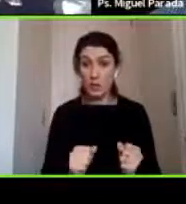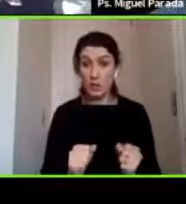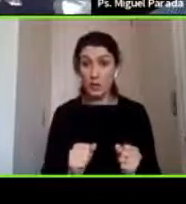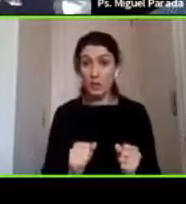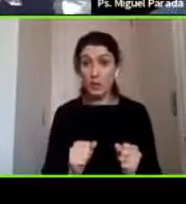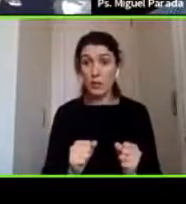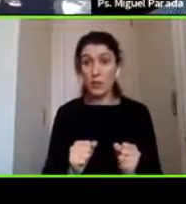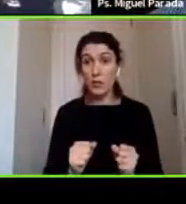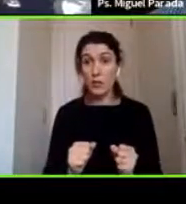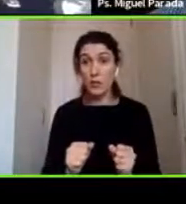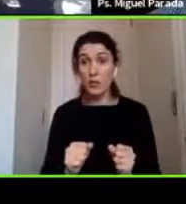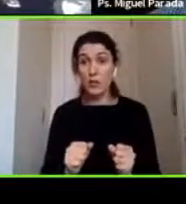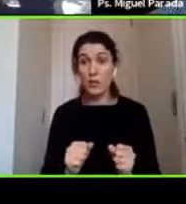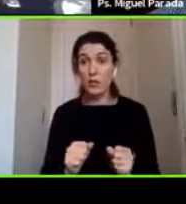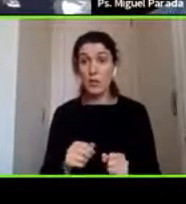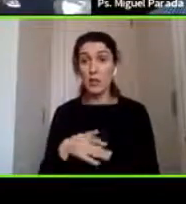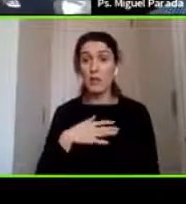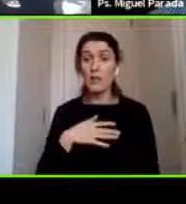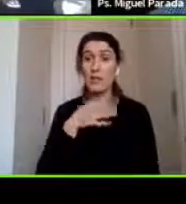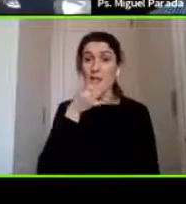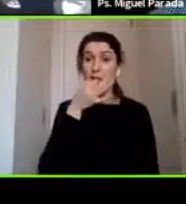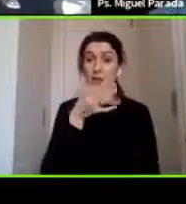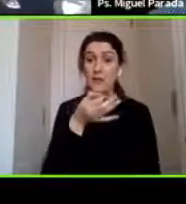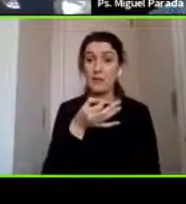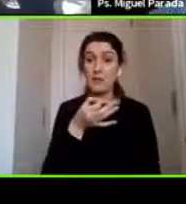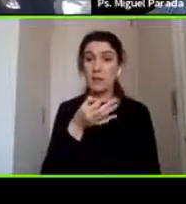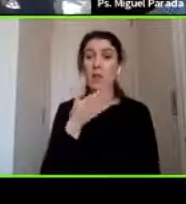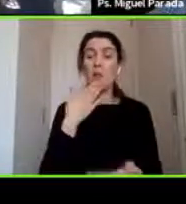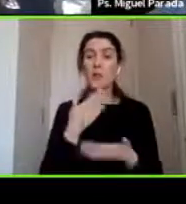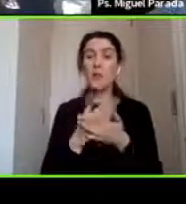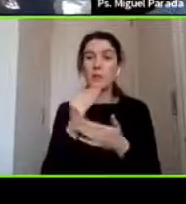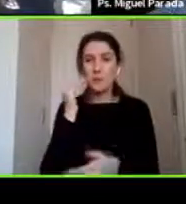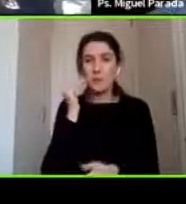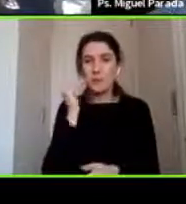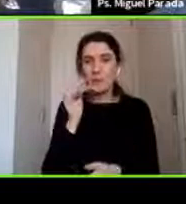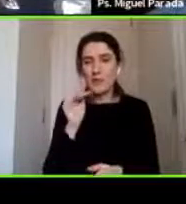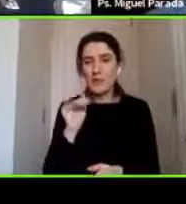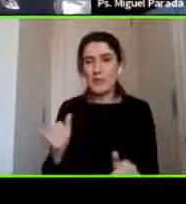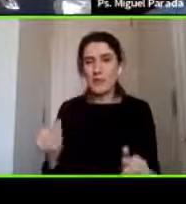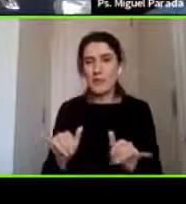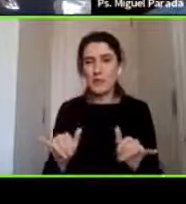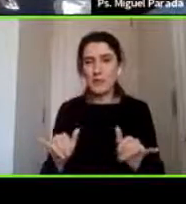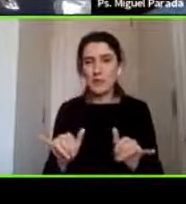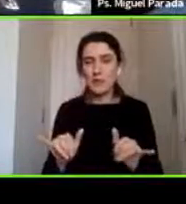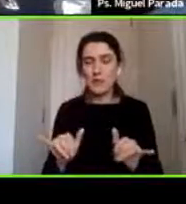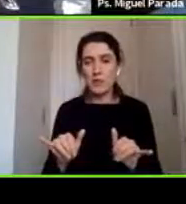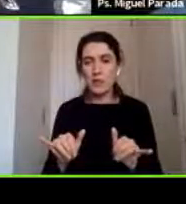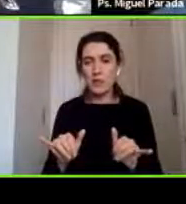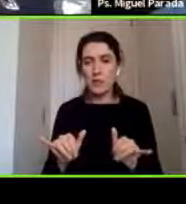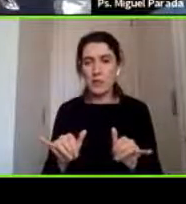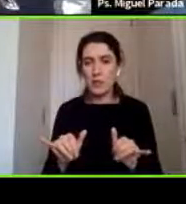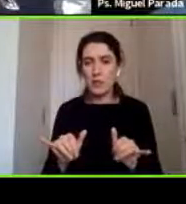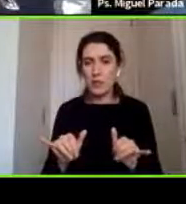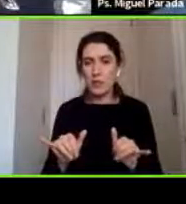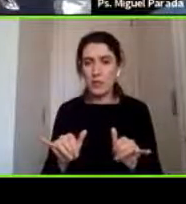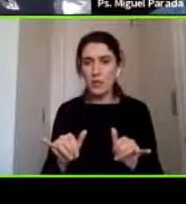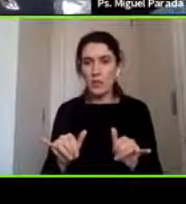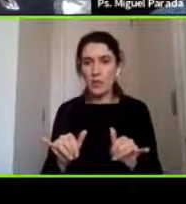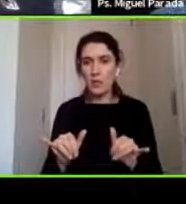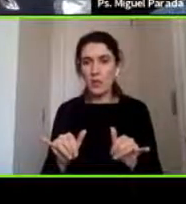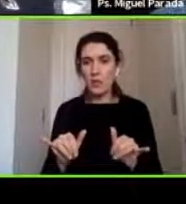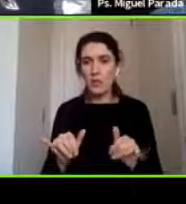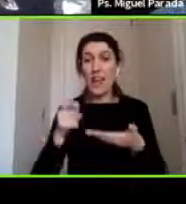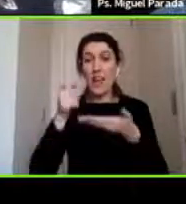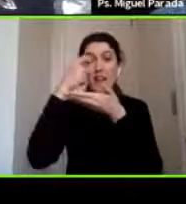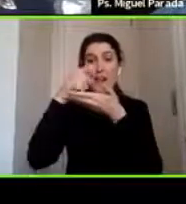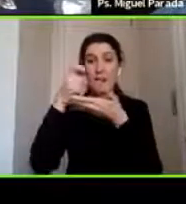lo que te iba a decir a veces cuando pasan cuando son más chiquititos me pasa a veces es para comentar así más en breve que las evaluaciones